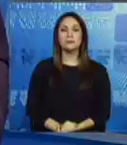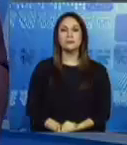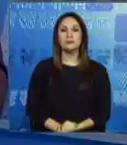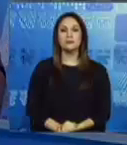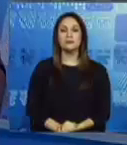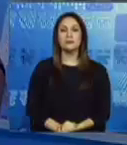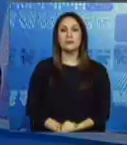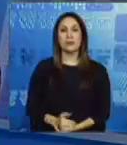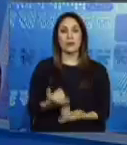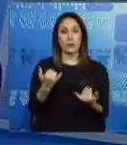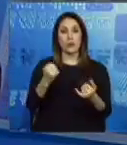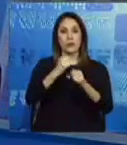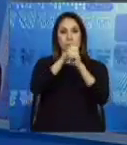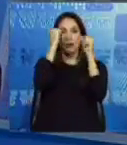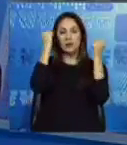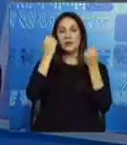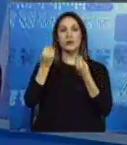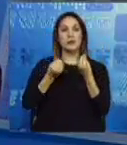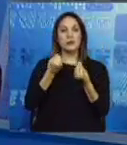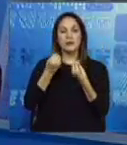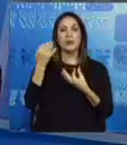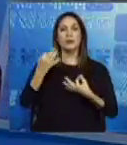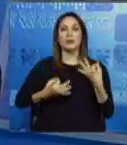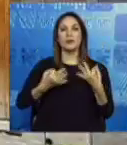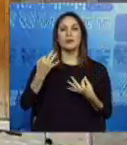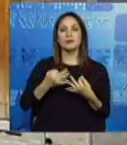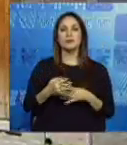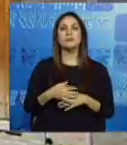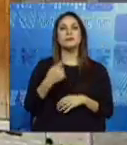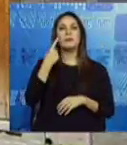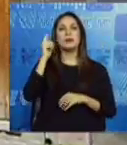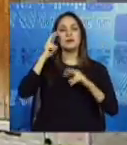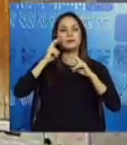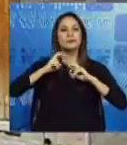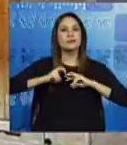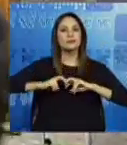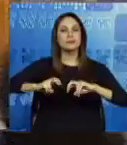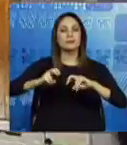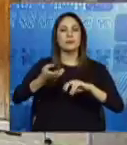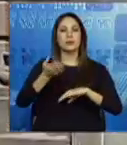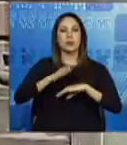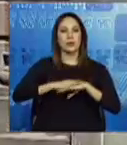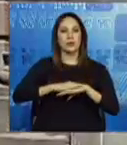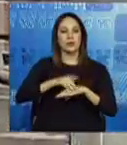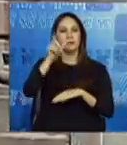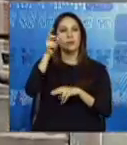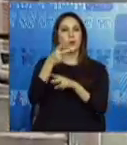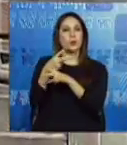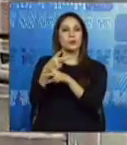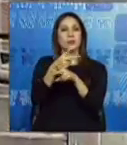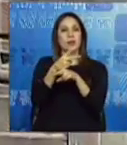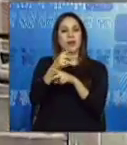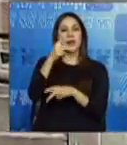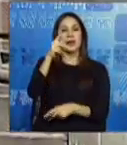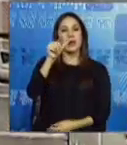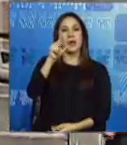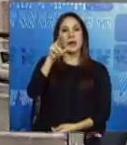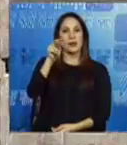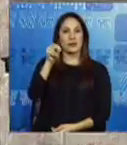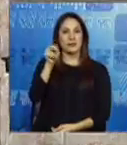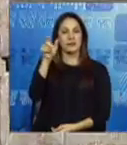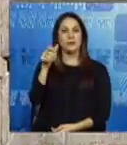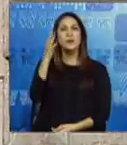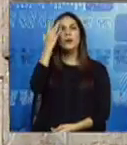Esta mañana se llevó a cabo una diligencia judicial como parte de las investigaciones emprendidas en contra de la concejala de Quito, Karen S.,